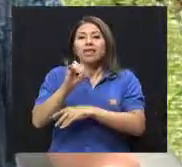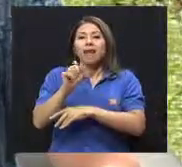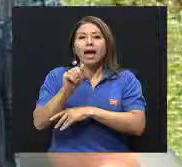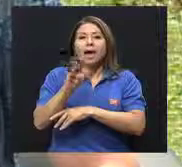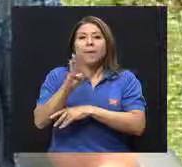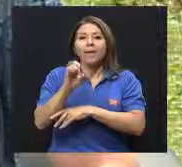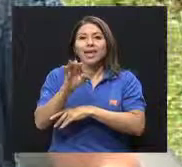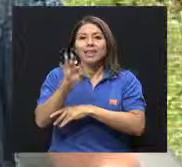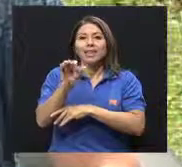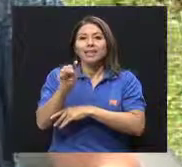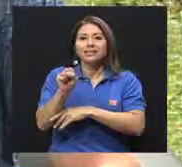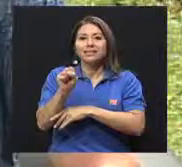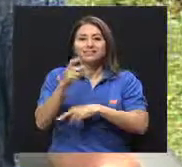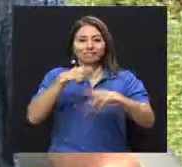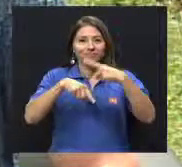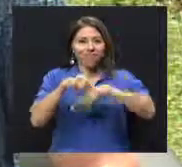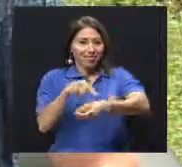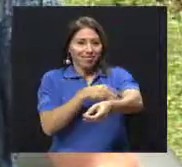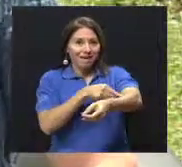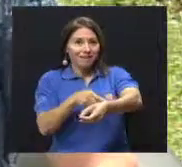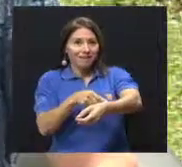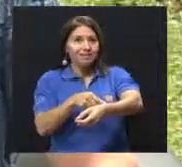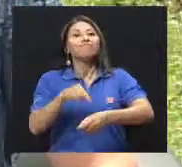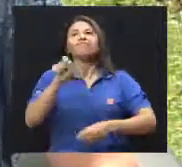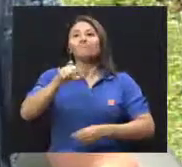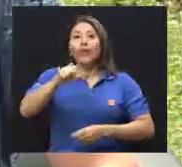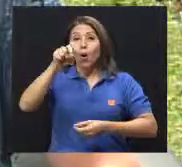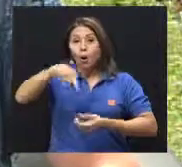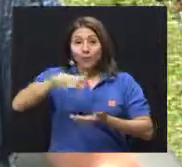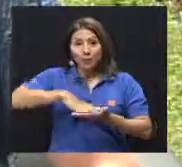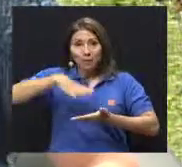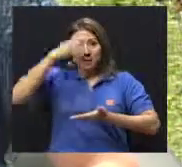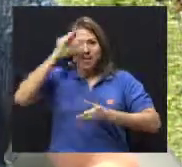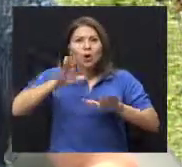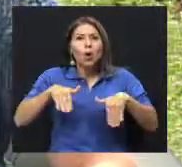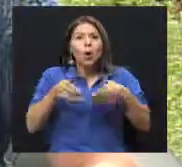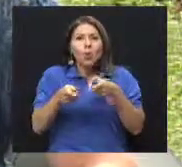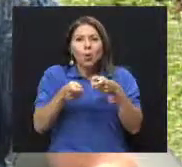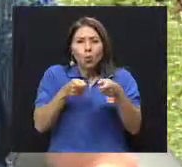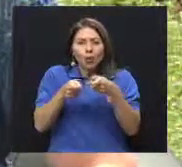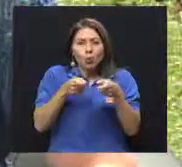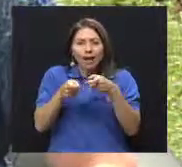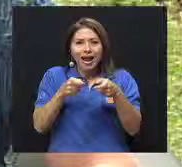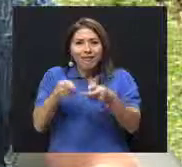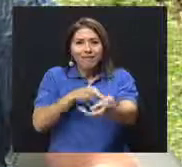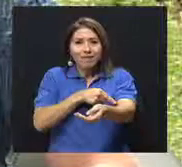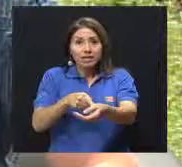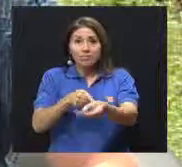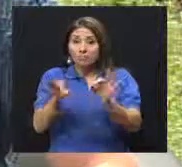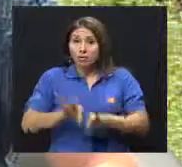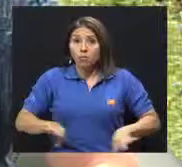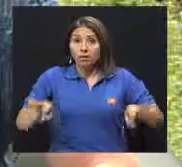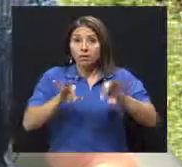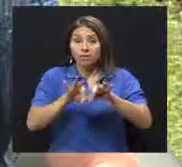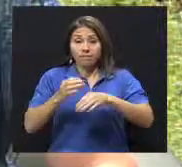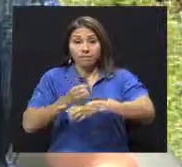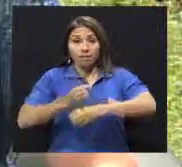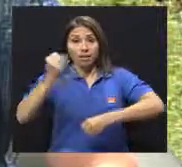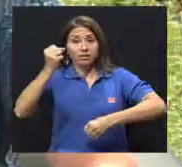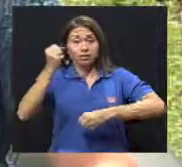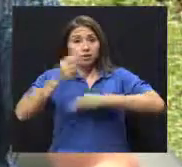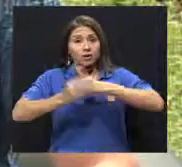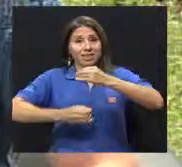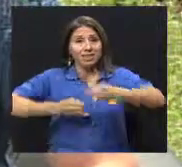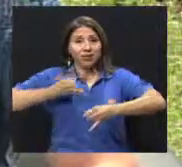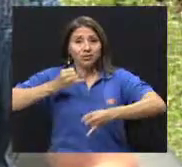y prevenir la diabetes. Y es que es un dato muy importante, Pablo, el que traemos el día de hoy, porque la Federación Internacional de Diabetes, en lo